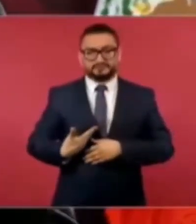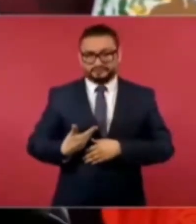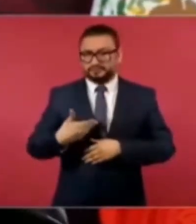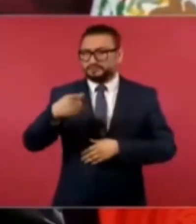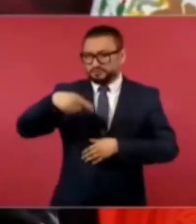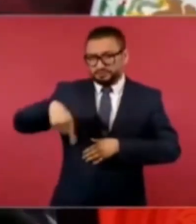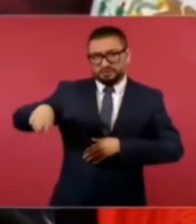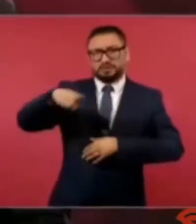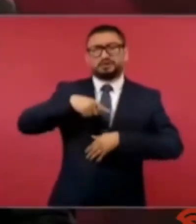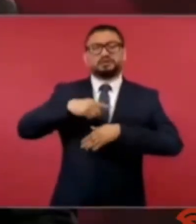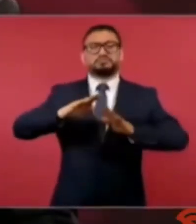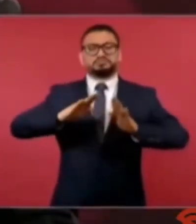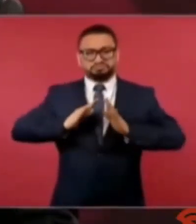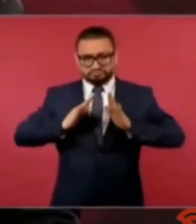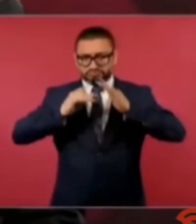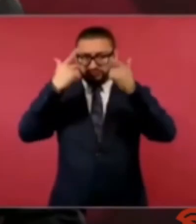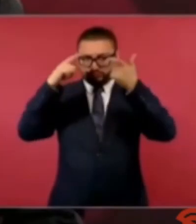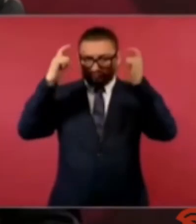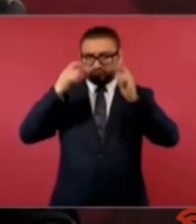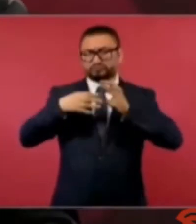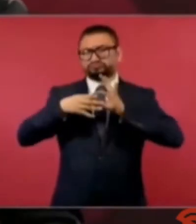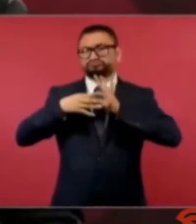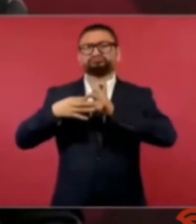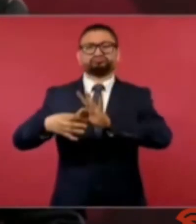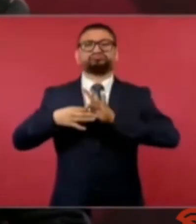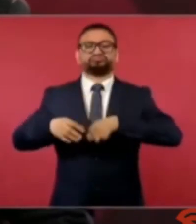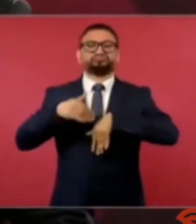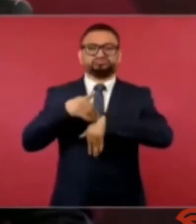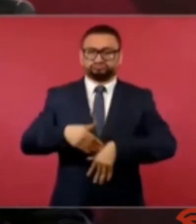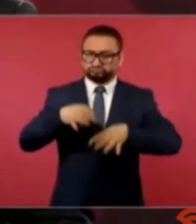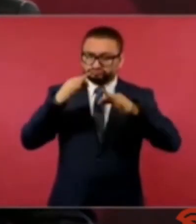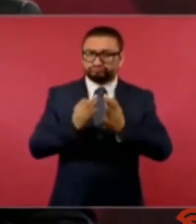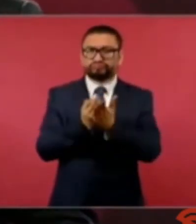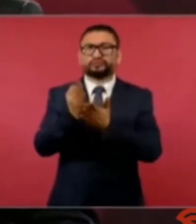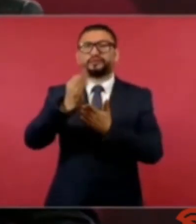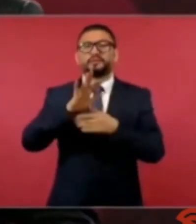leales muy disciplinados por eso es un ejército distinto